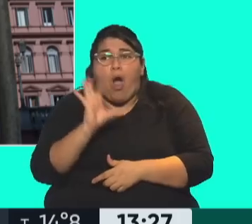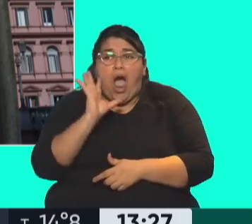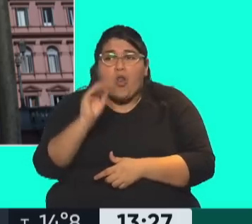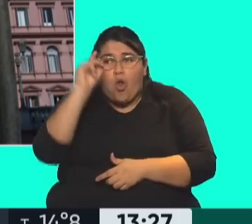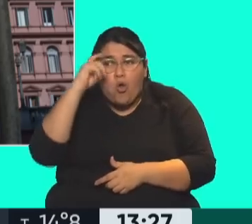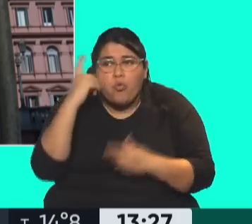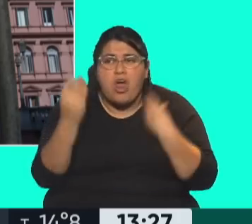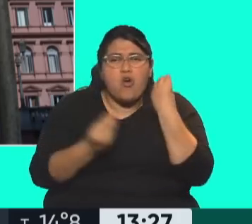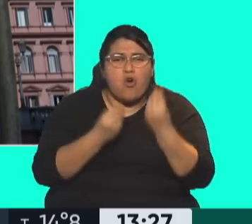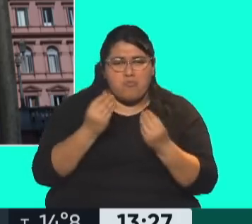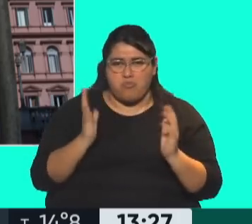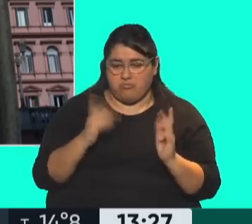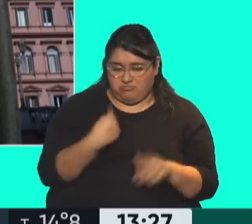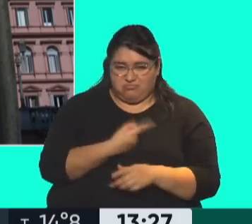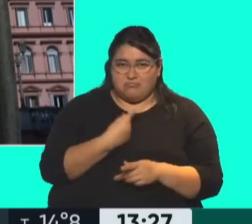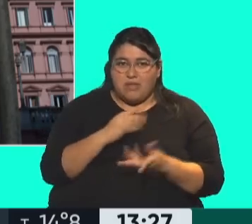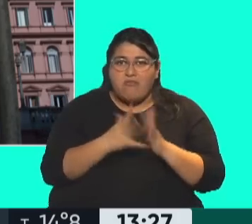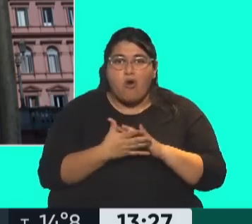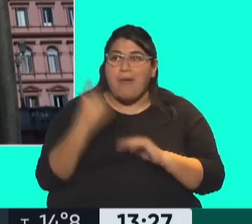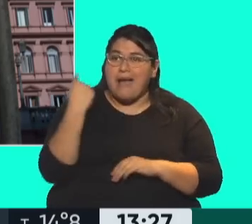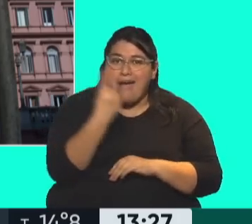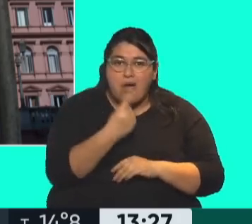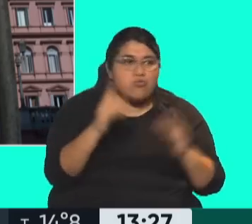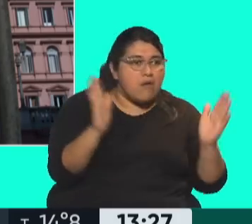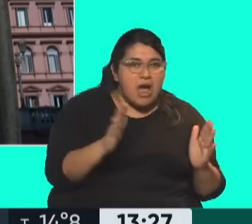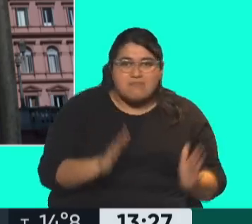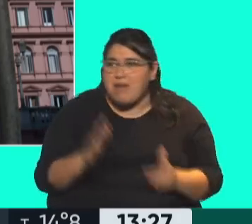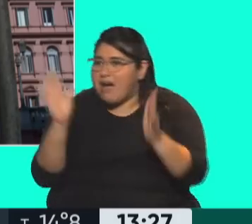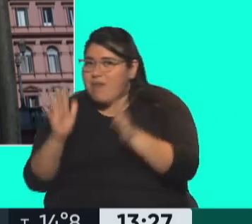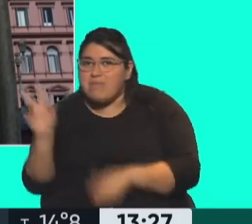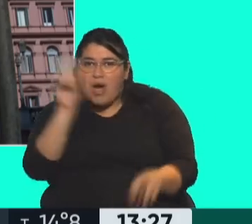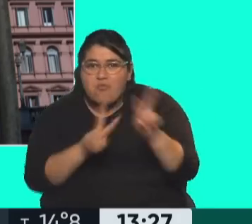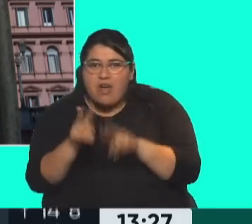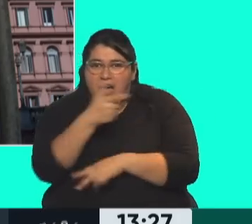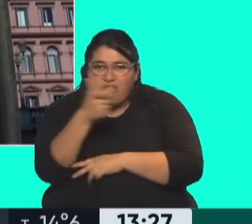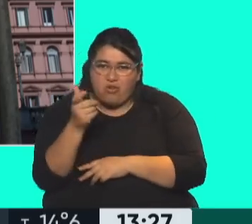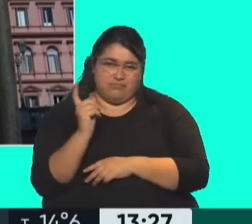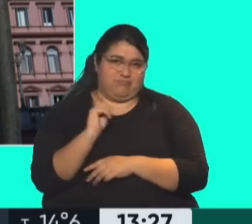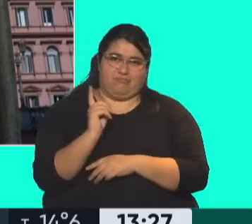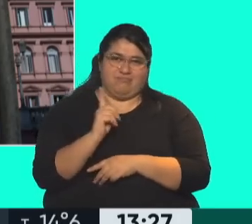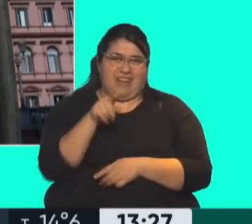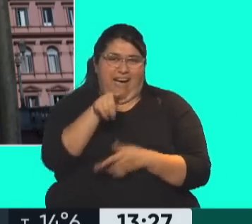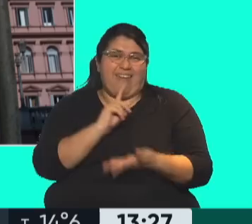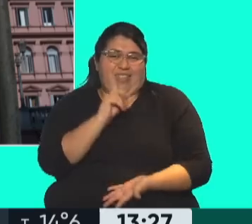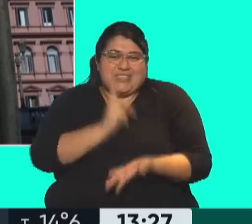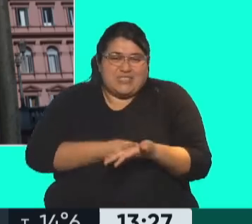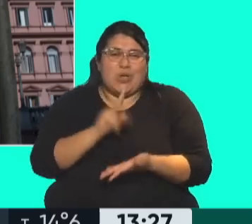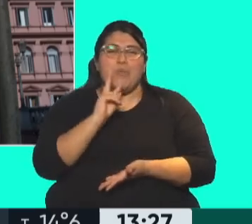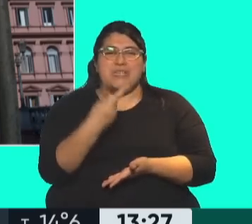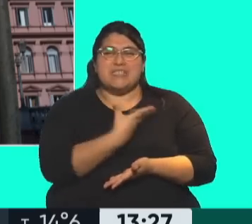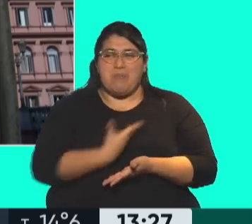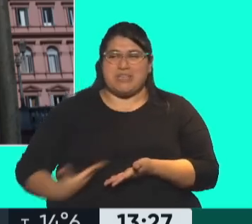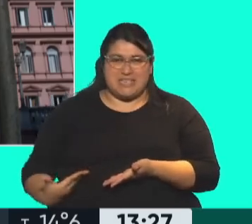¿Cómo lo, cómo haces? ¿Qué haces? ¿Palpas de armas a cada una de las personas? No lo permitís que se acerquen tanto. Claro, pero también ahí tenés la decisión de la vicepresidenta.